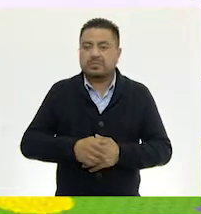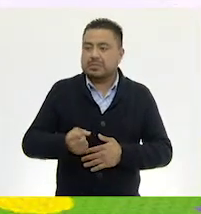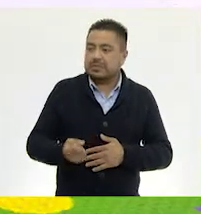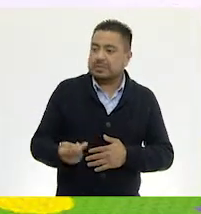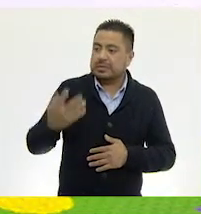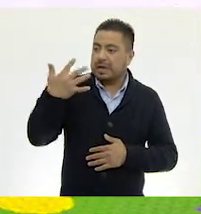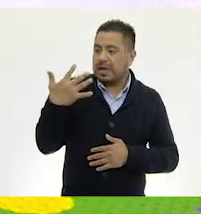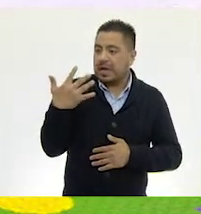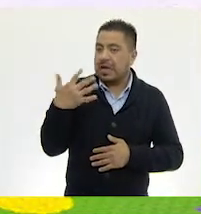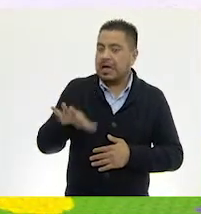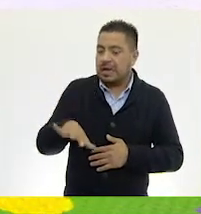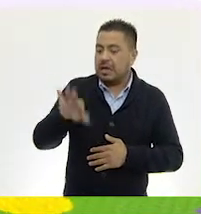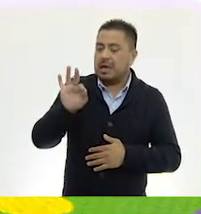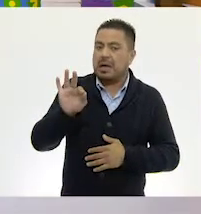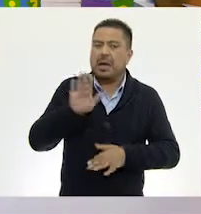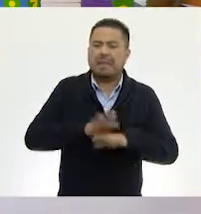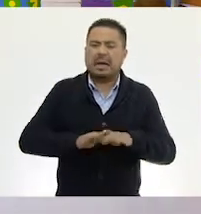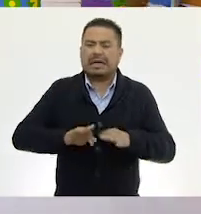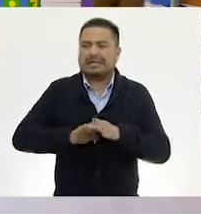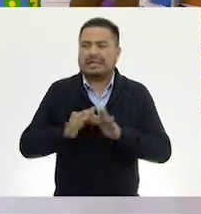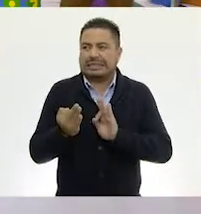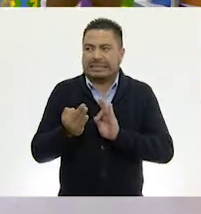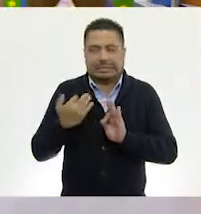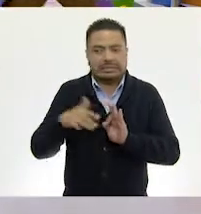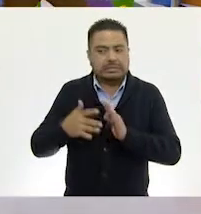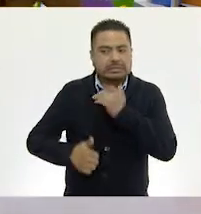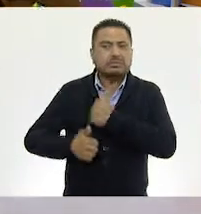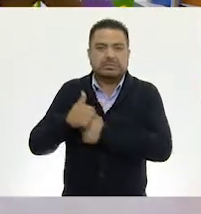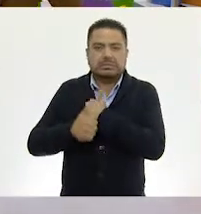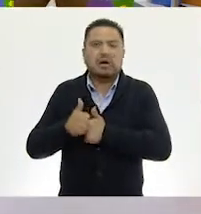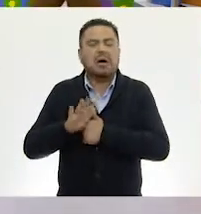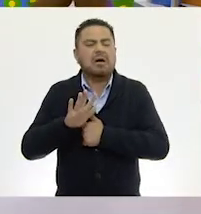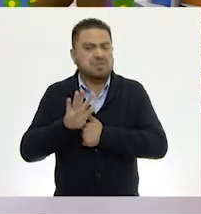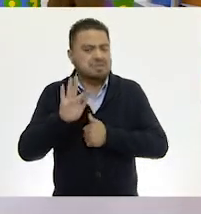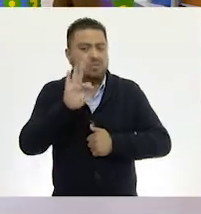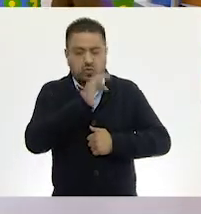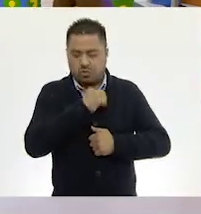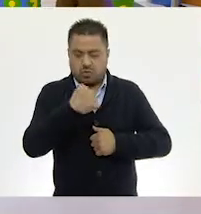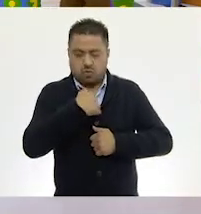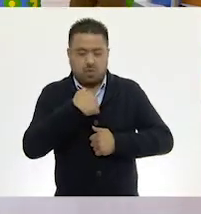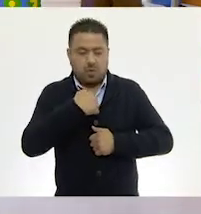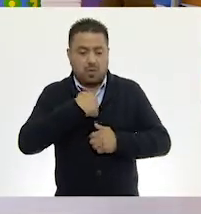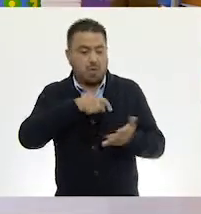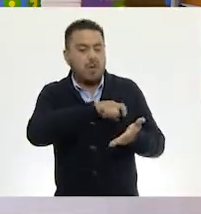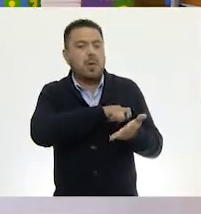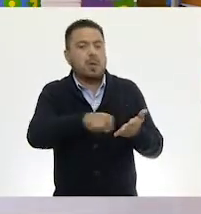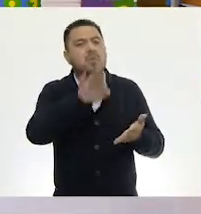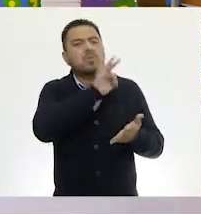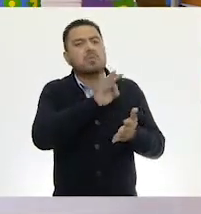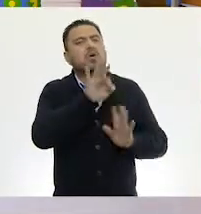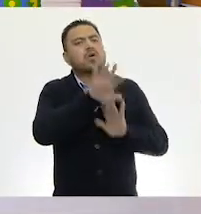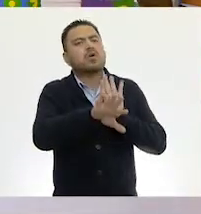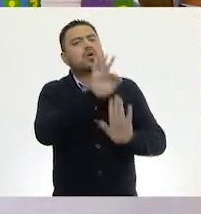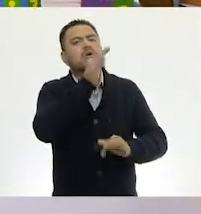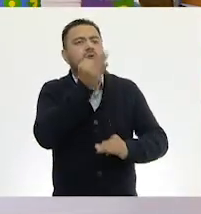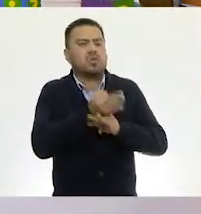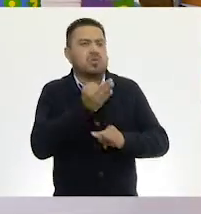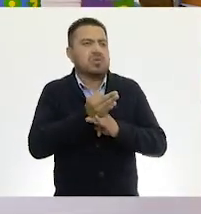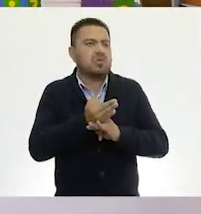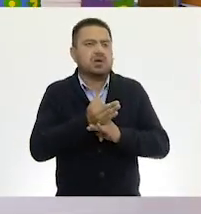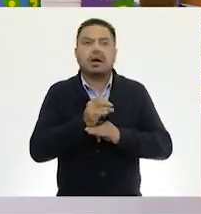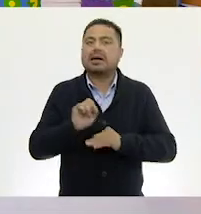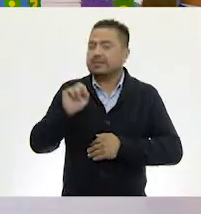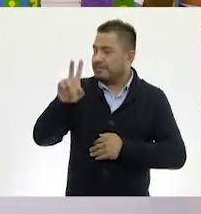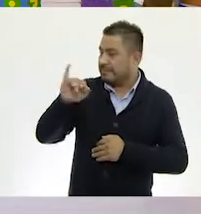Cinco. quedaste muy cerca. Muy bien. Muy cerca. Toma, entonces yo voy a poderte comprar ahorita un artículo.